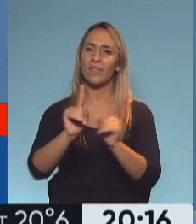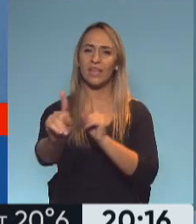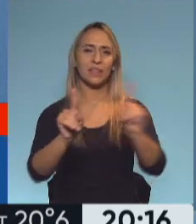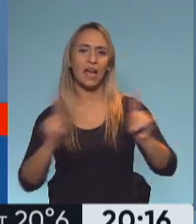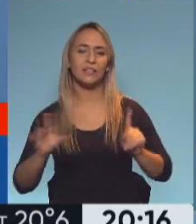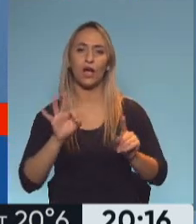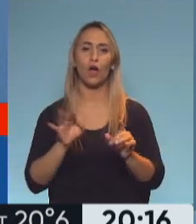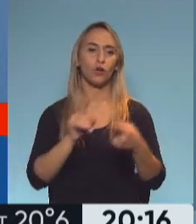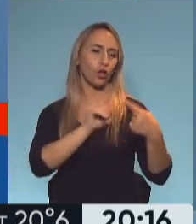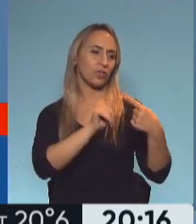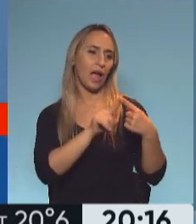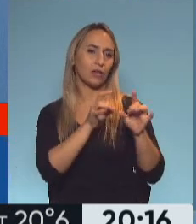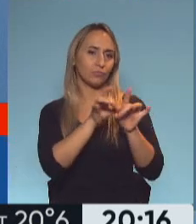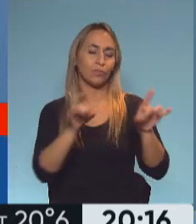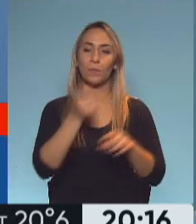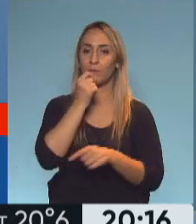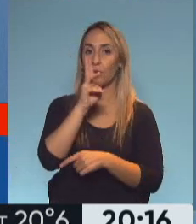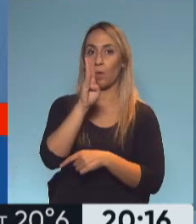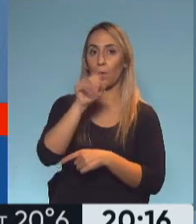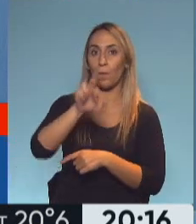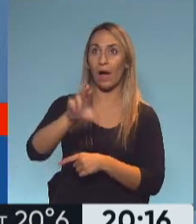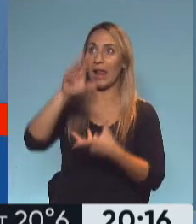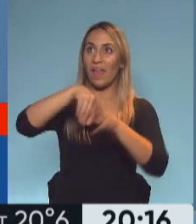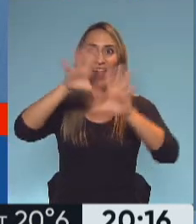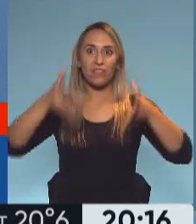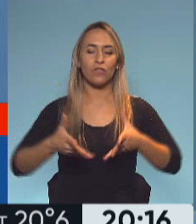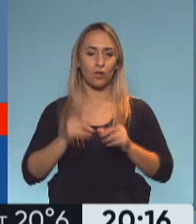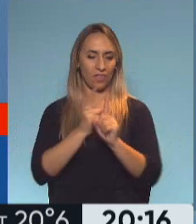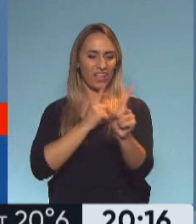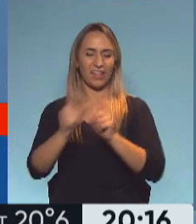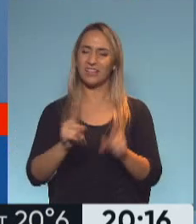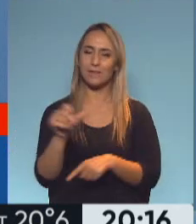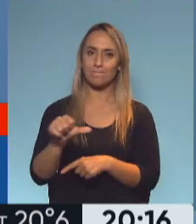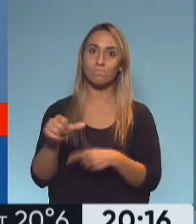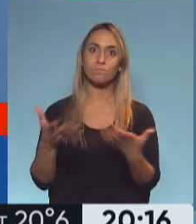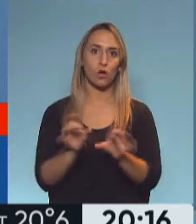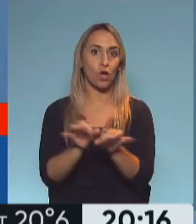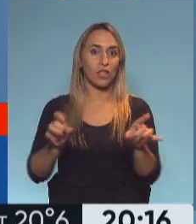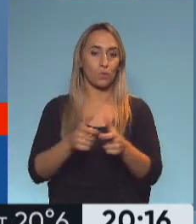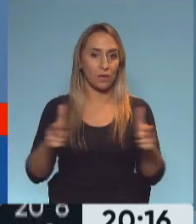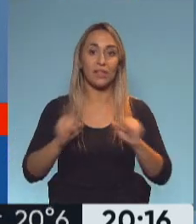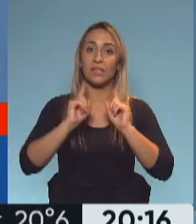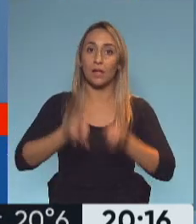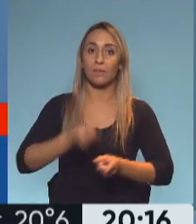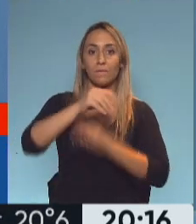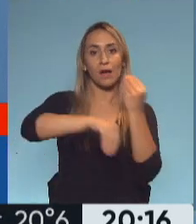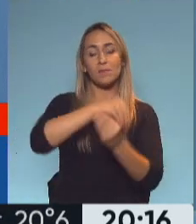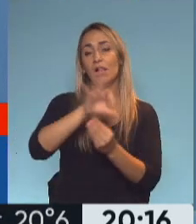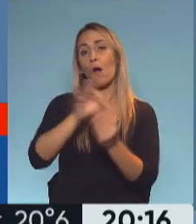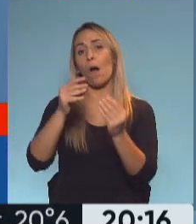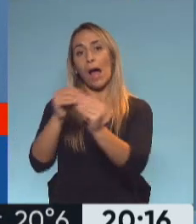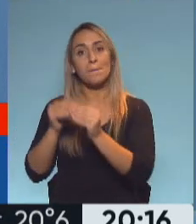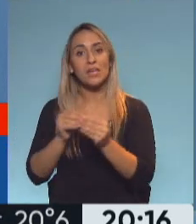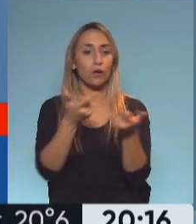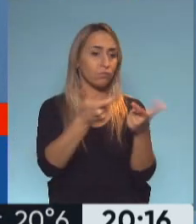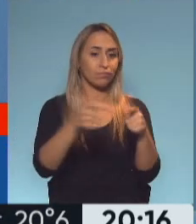evitar los contagios, bueno, en bares, etcétera. Y también limitar las reuniones sociales y familiares hasta 10 personas.